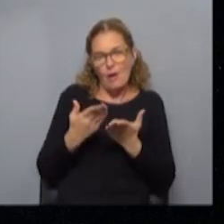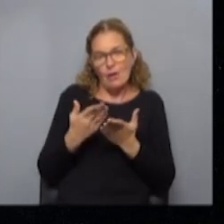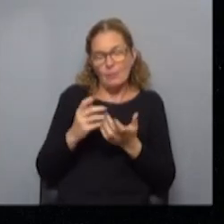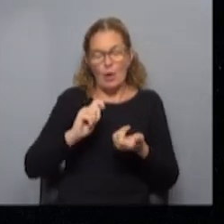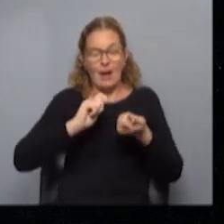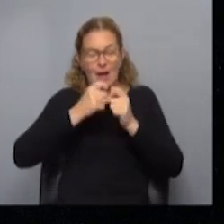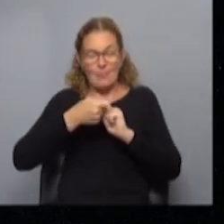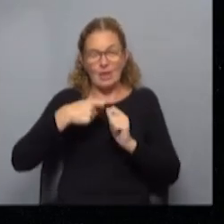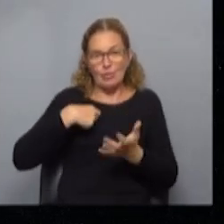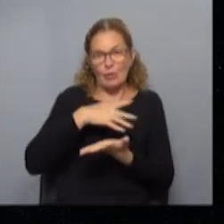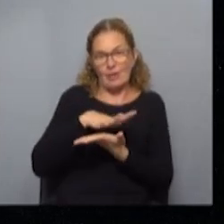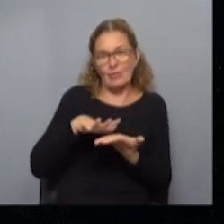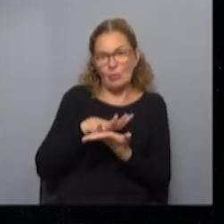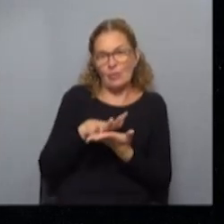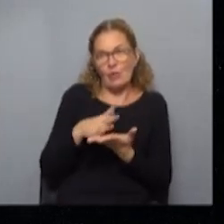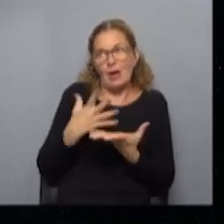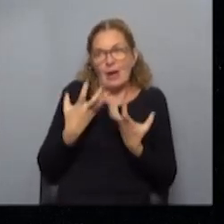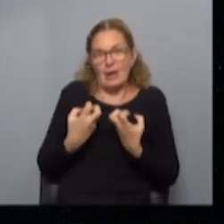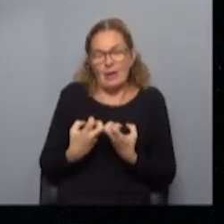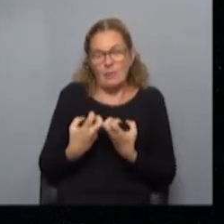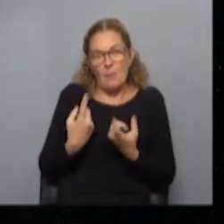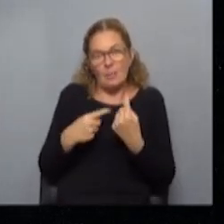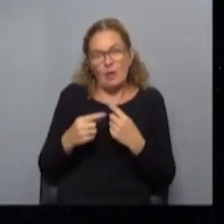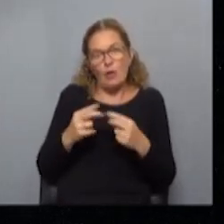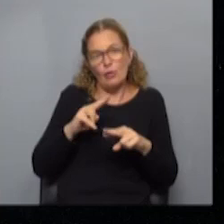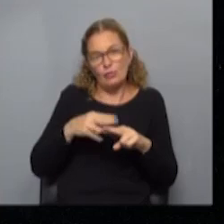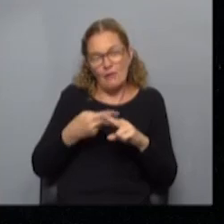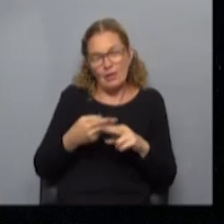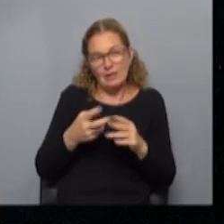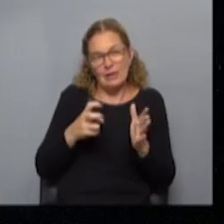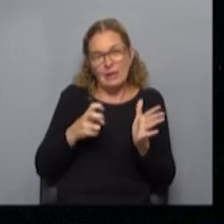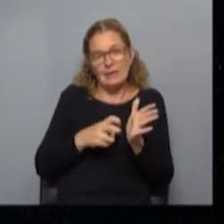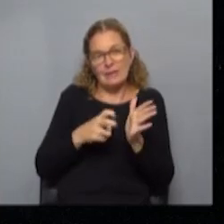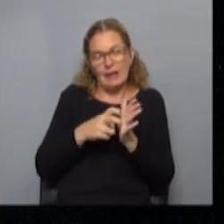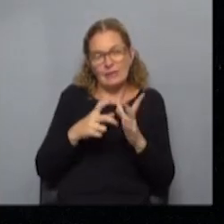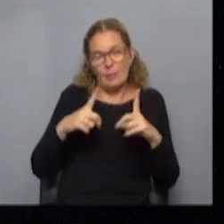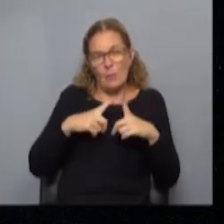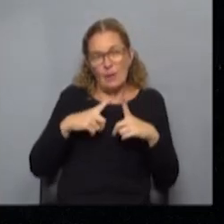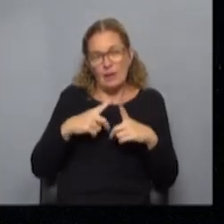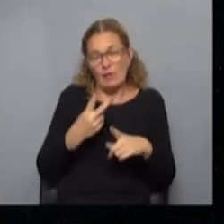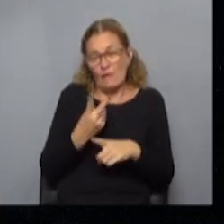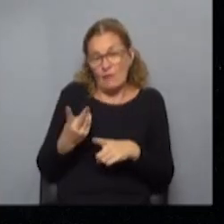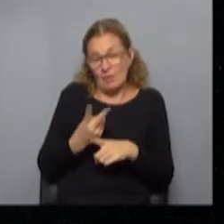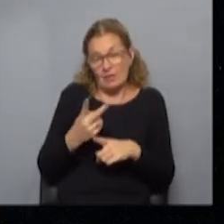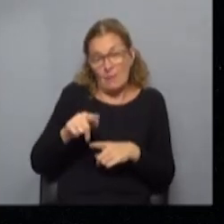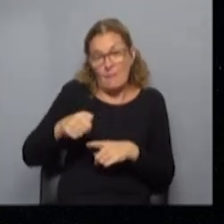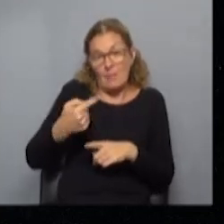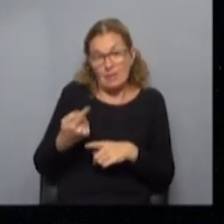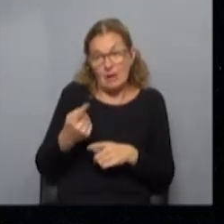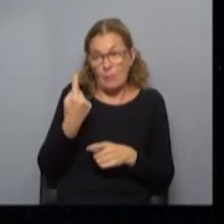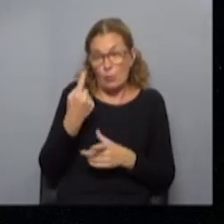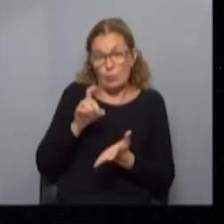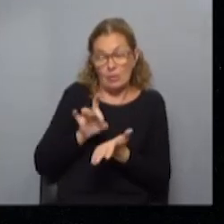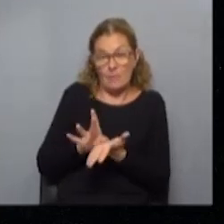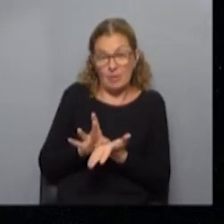revertir todas esas situaciones pero bueno nuevamente en salto ahora estamos esperando una bipartita de mañana por un despido